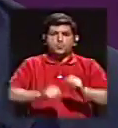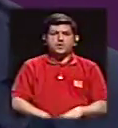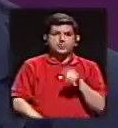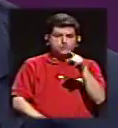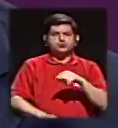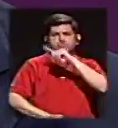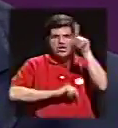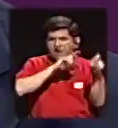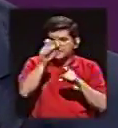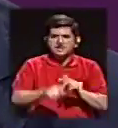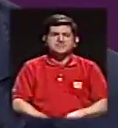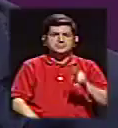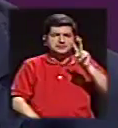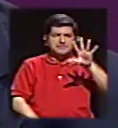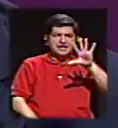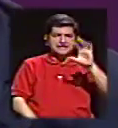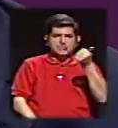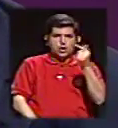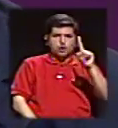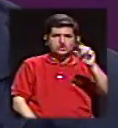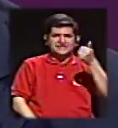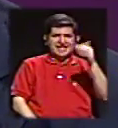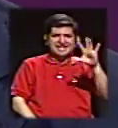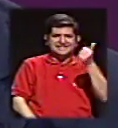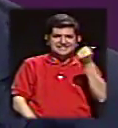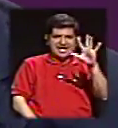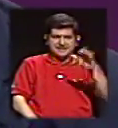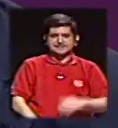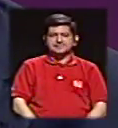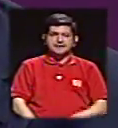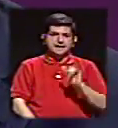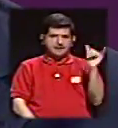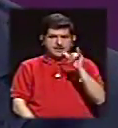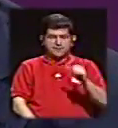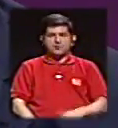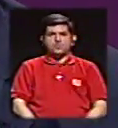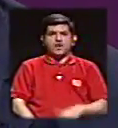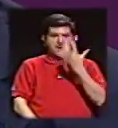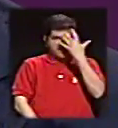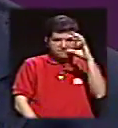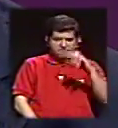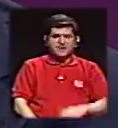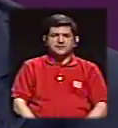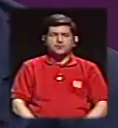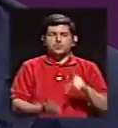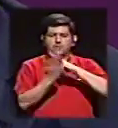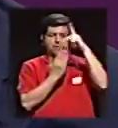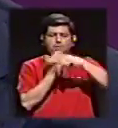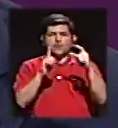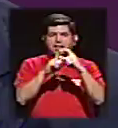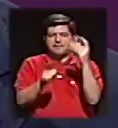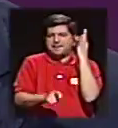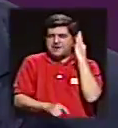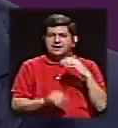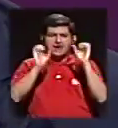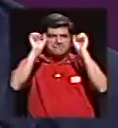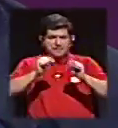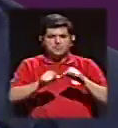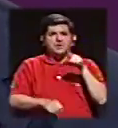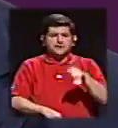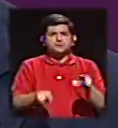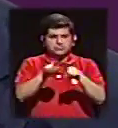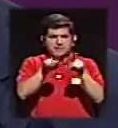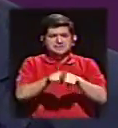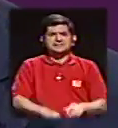nos pueden hacer consultas en el 25, 11, 15, 15, y además en el Facebook de Palabra de Mujer. Les invito, por favor, que pasen,